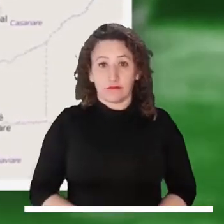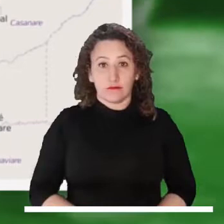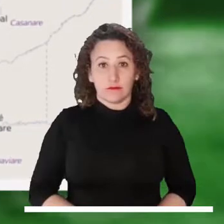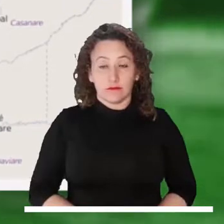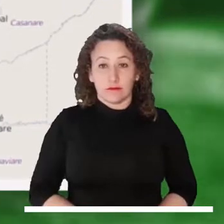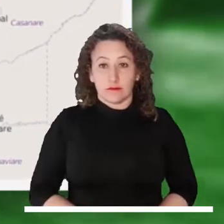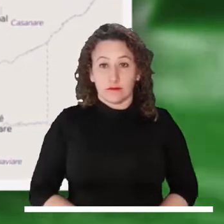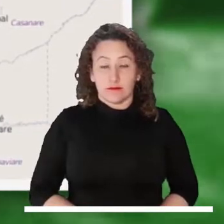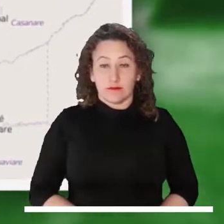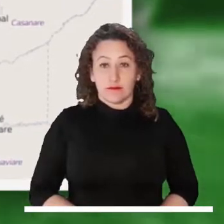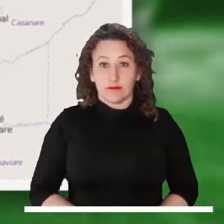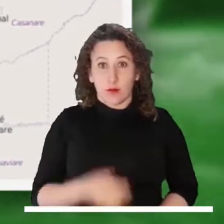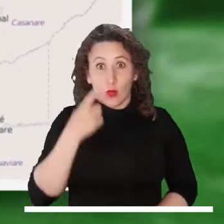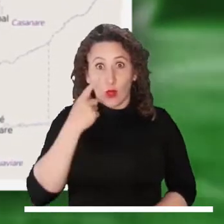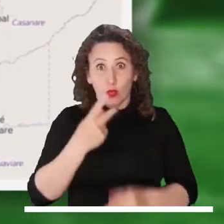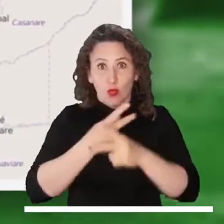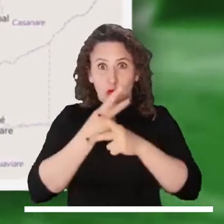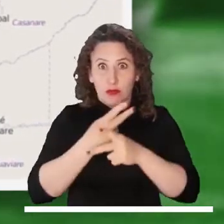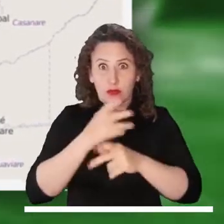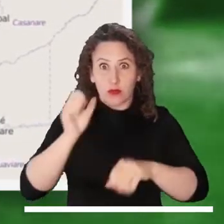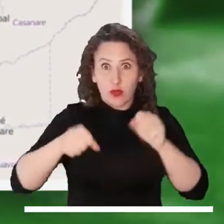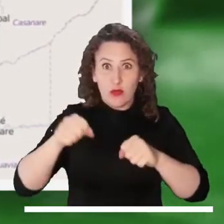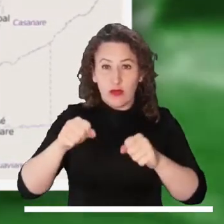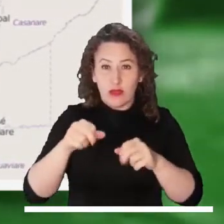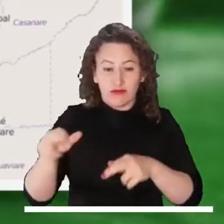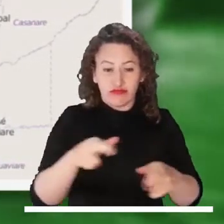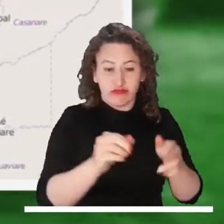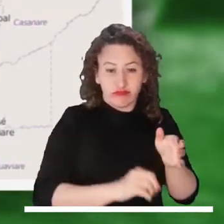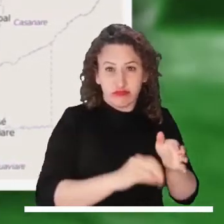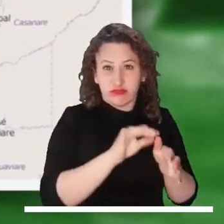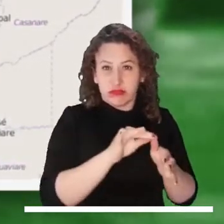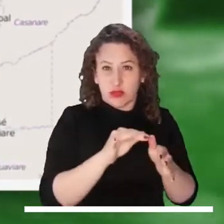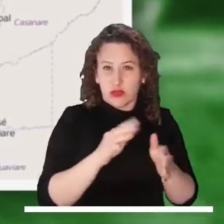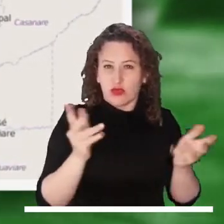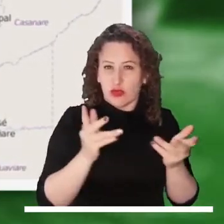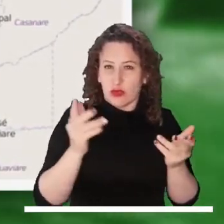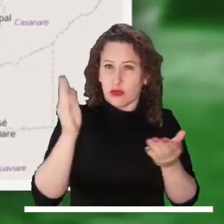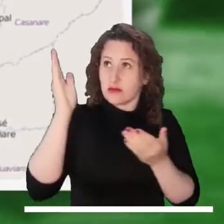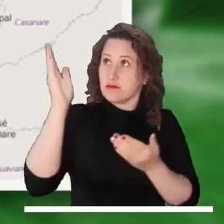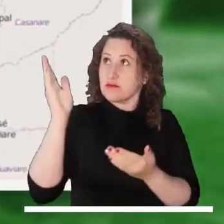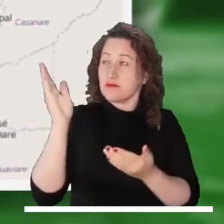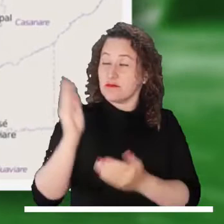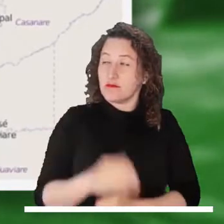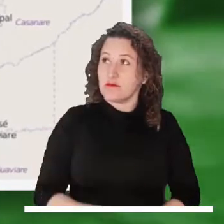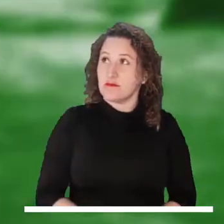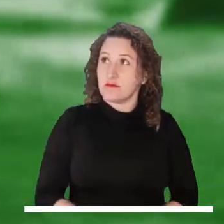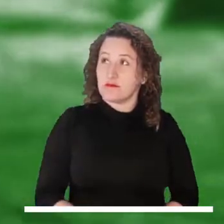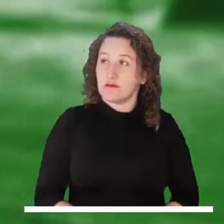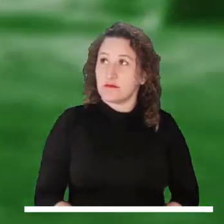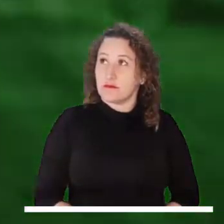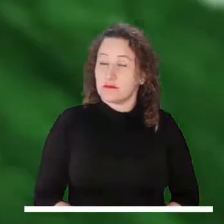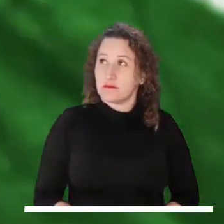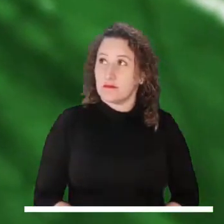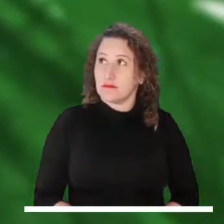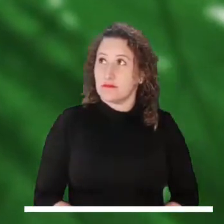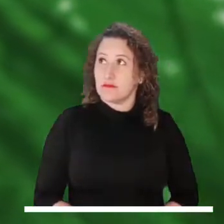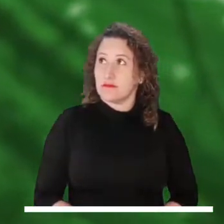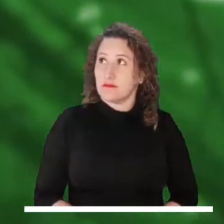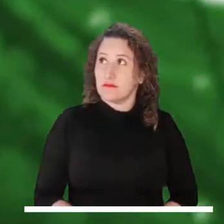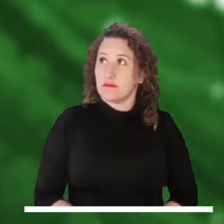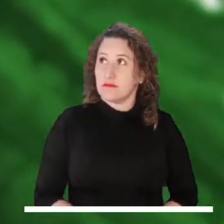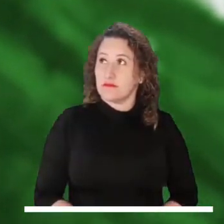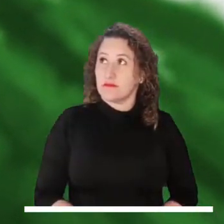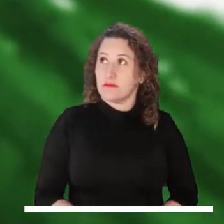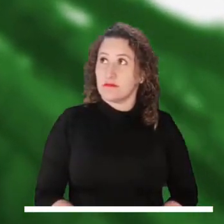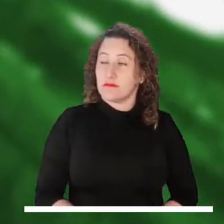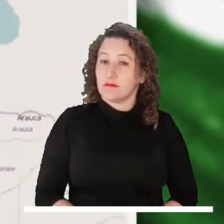California, en Santander. Atención a las probables crecientes súbitas en los ríos Napipí y Opagadó, a la altura del municipio de